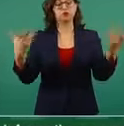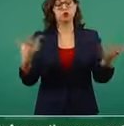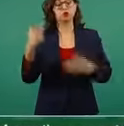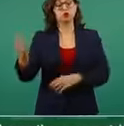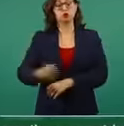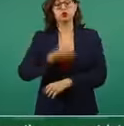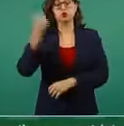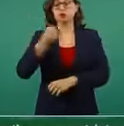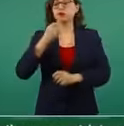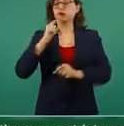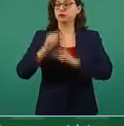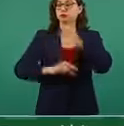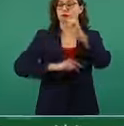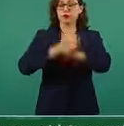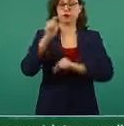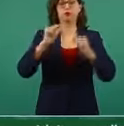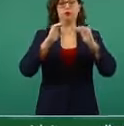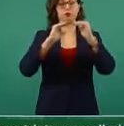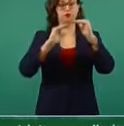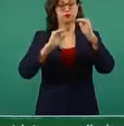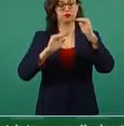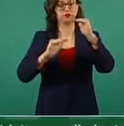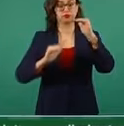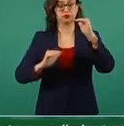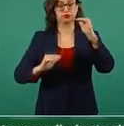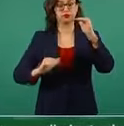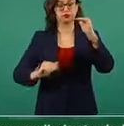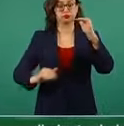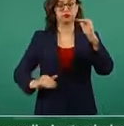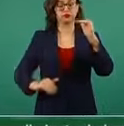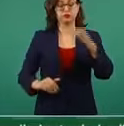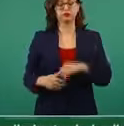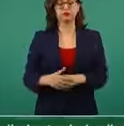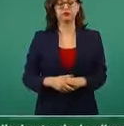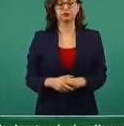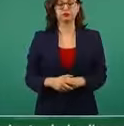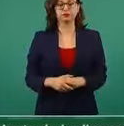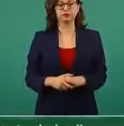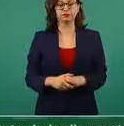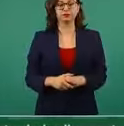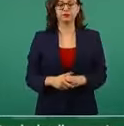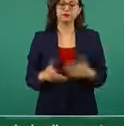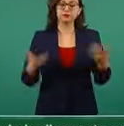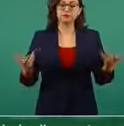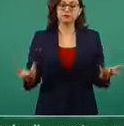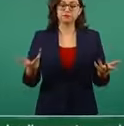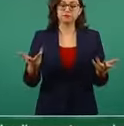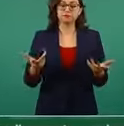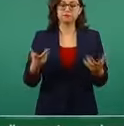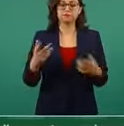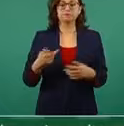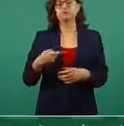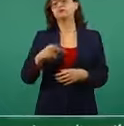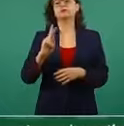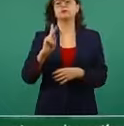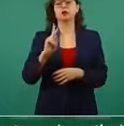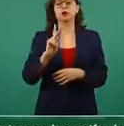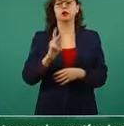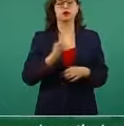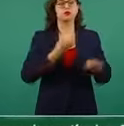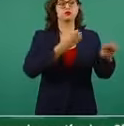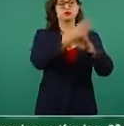que hay algunos estados,